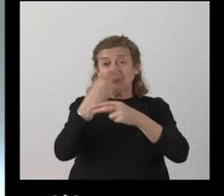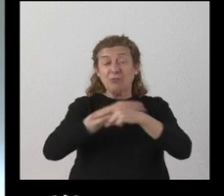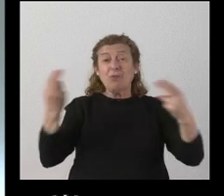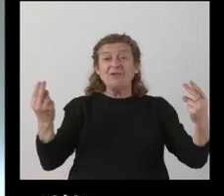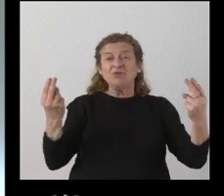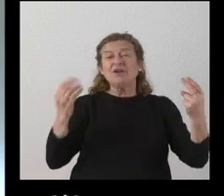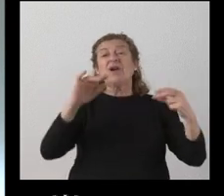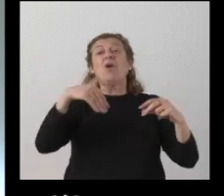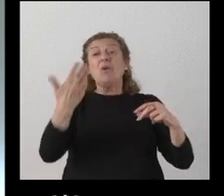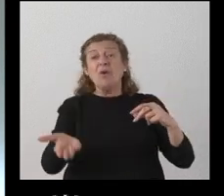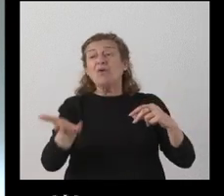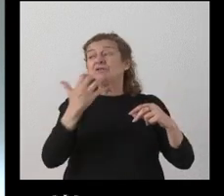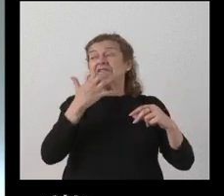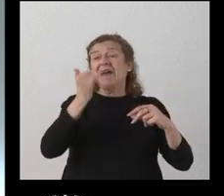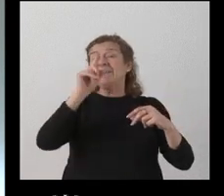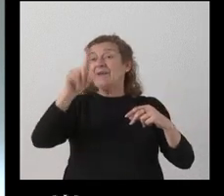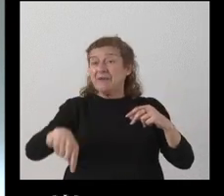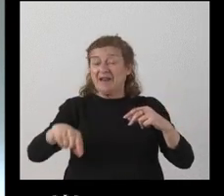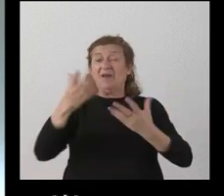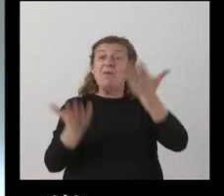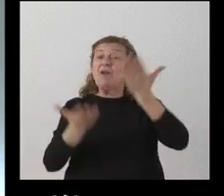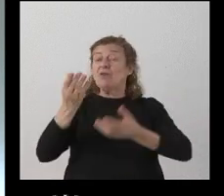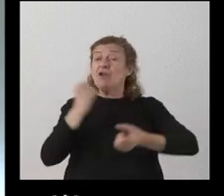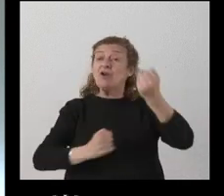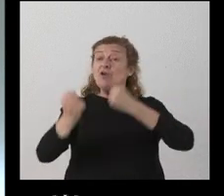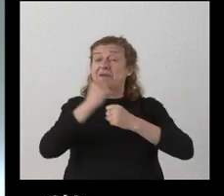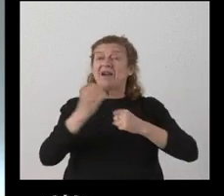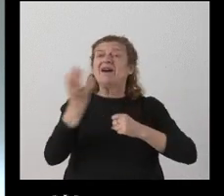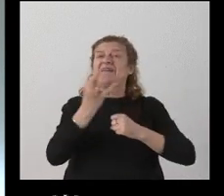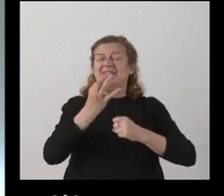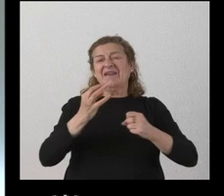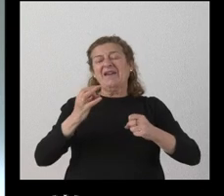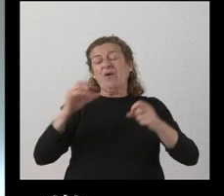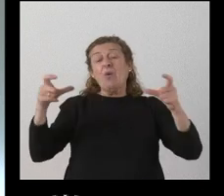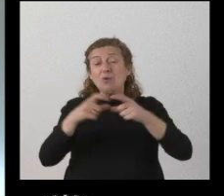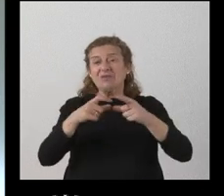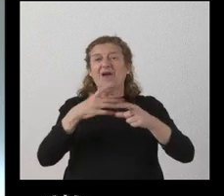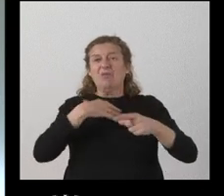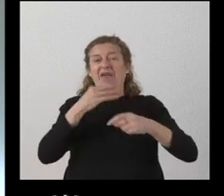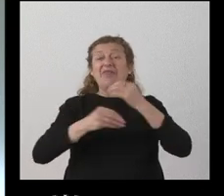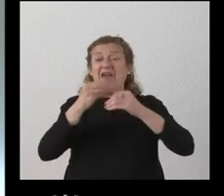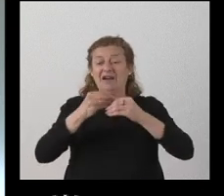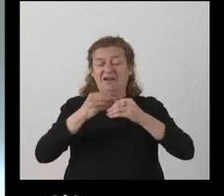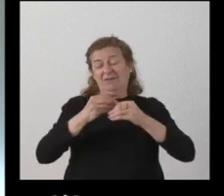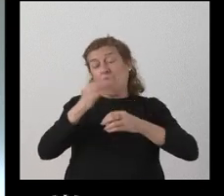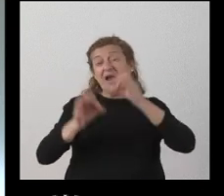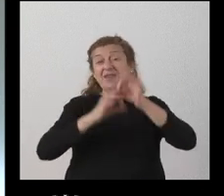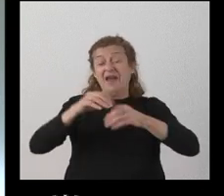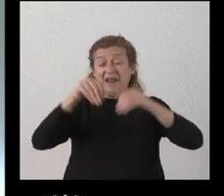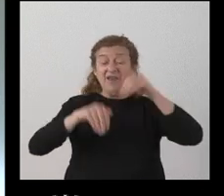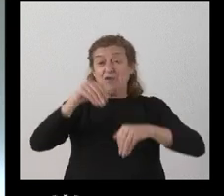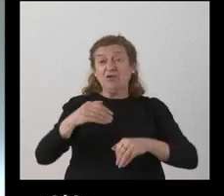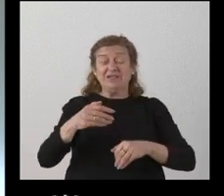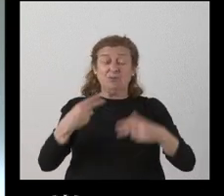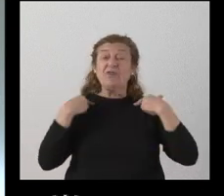y luego si hay también valoración económica de lo que supone a la Junta organizar las elecciones municipales en las